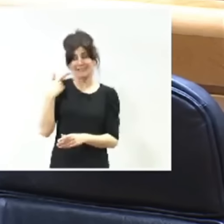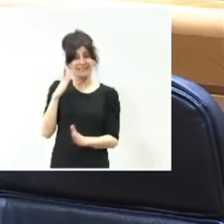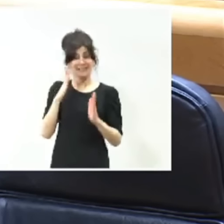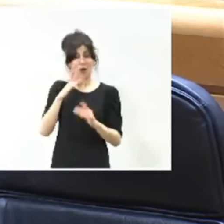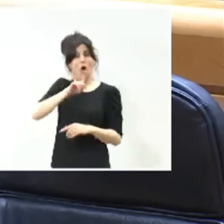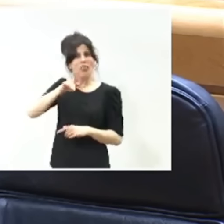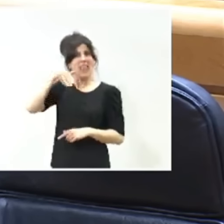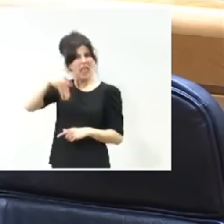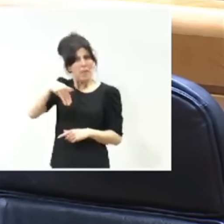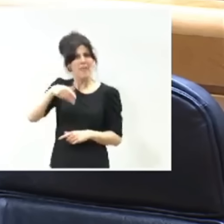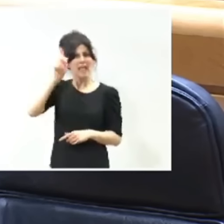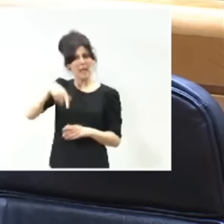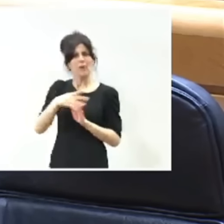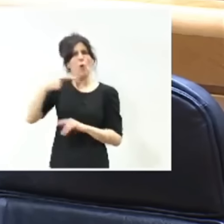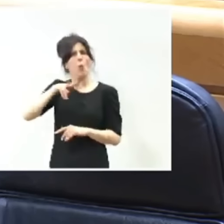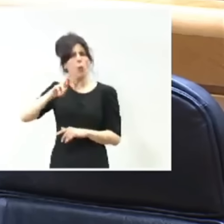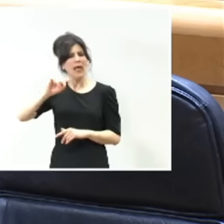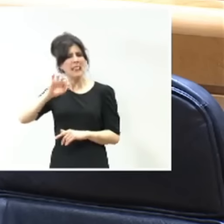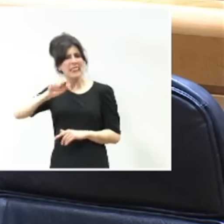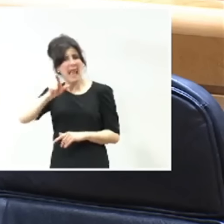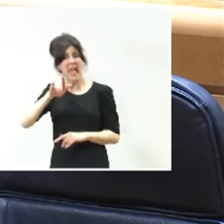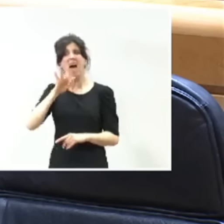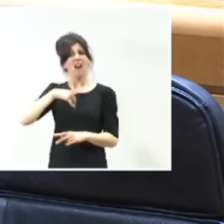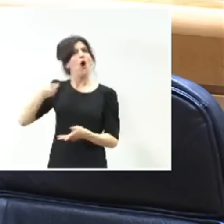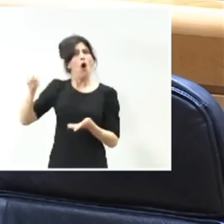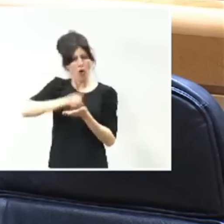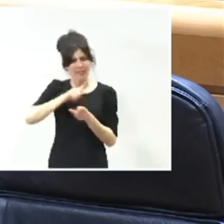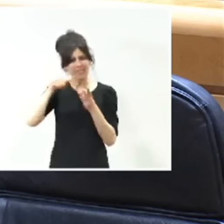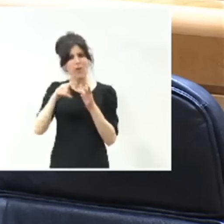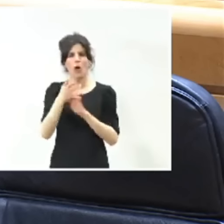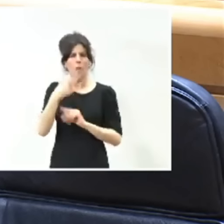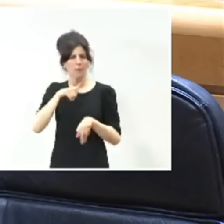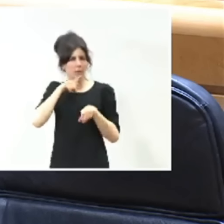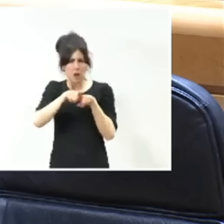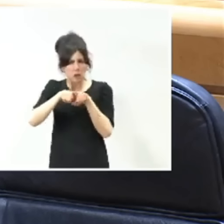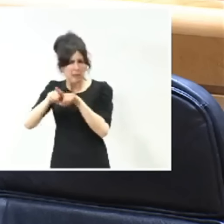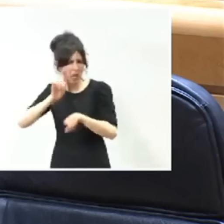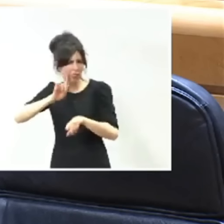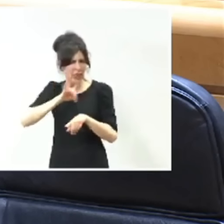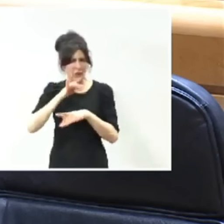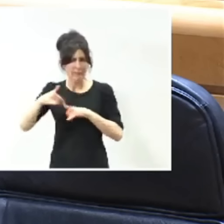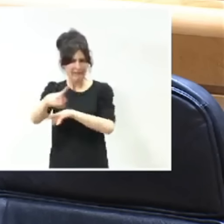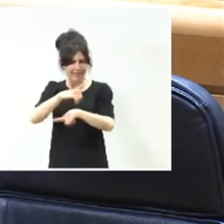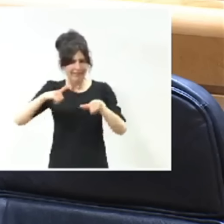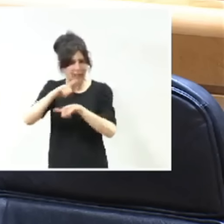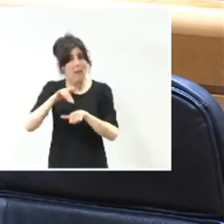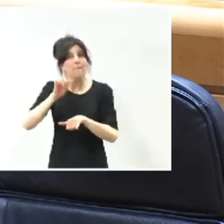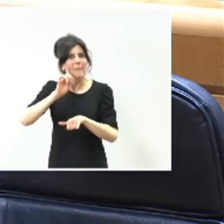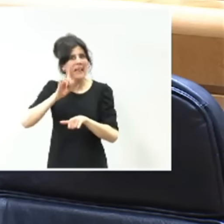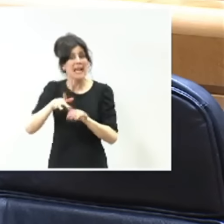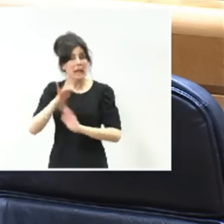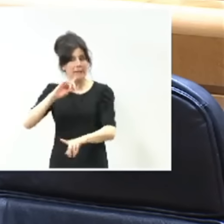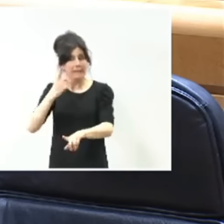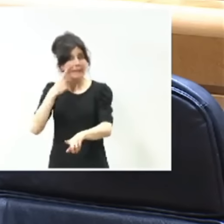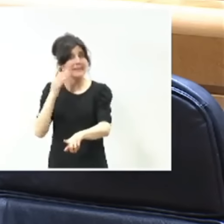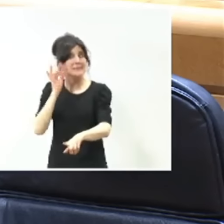ocurrió con motivo de la Gürtel. Ahora está ocurriendo esa teoría de la conspiración con motivo de la mentira en la que hemos pillado